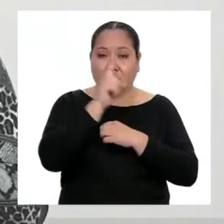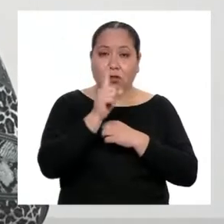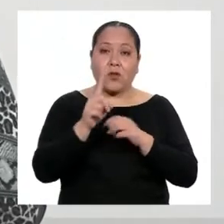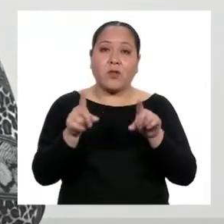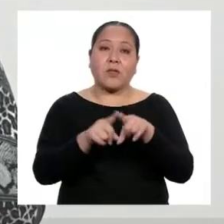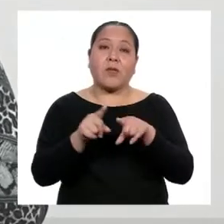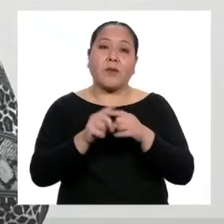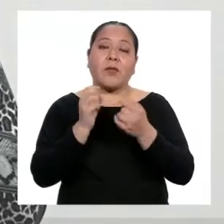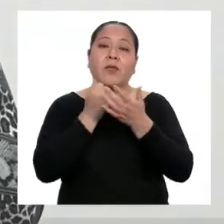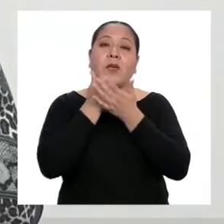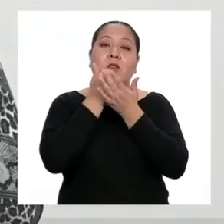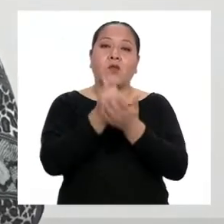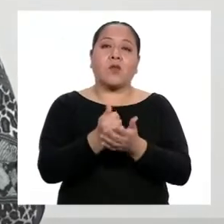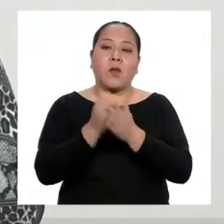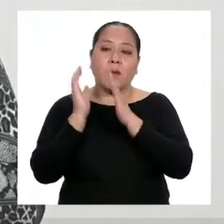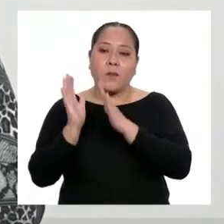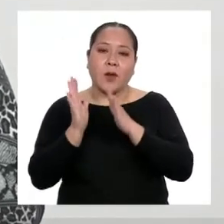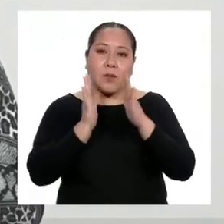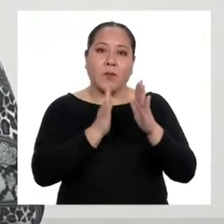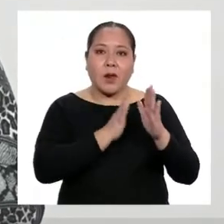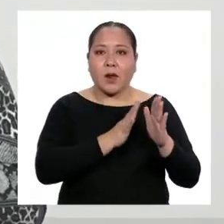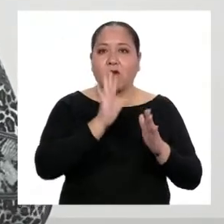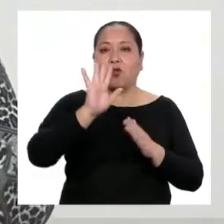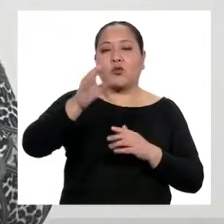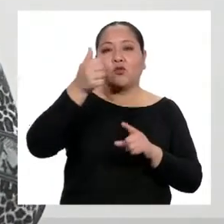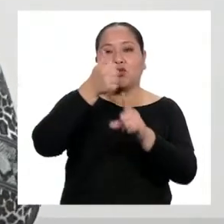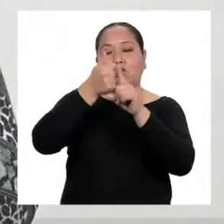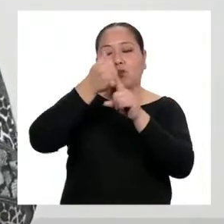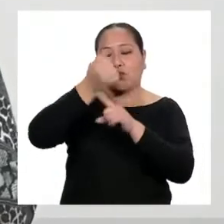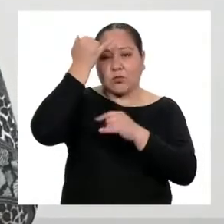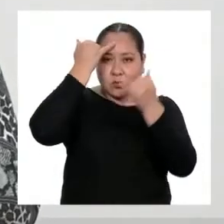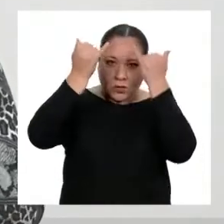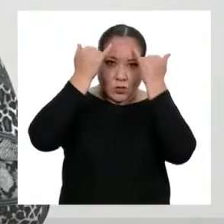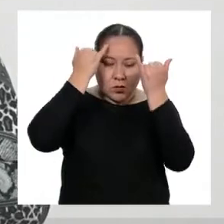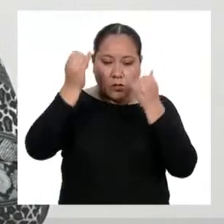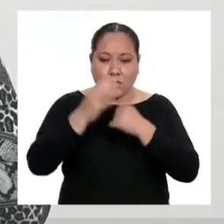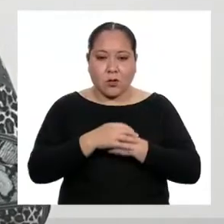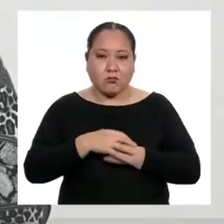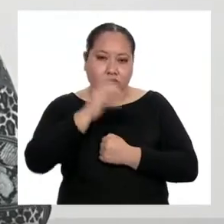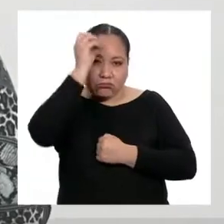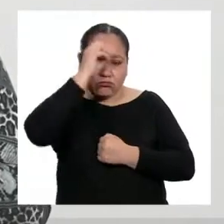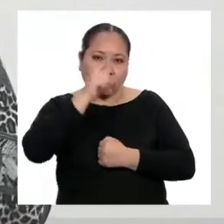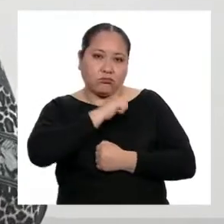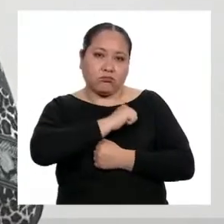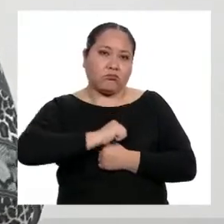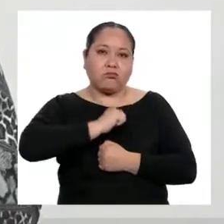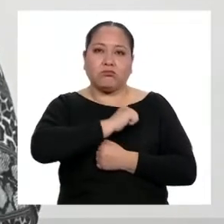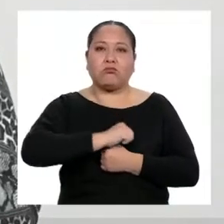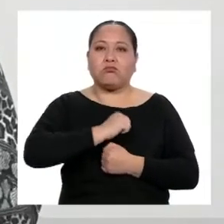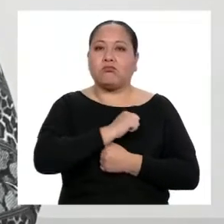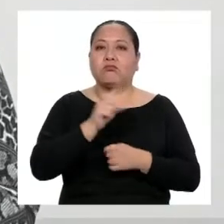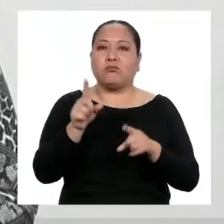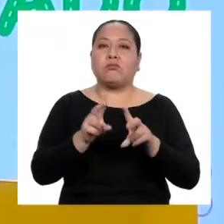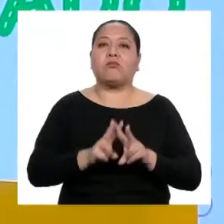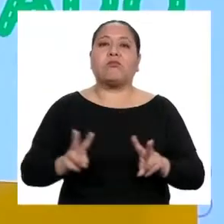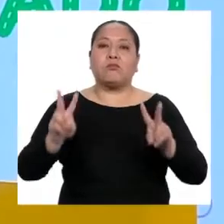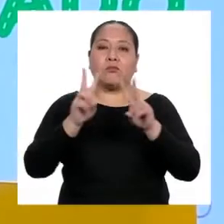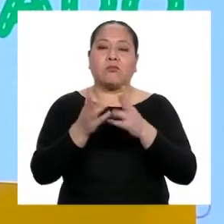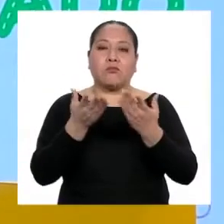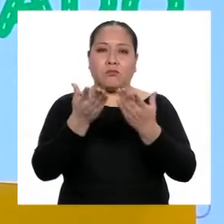que también te ayudan a elaborar tus propias ideas, puntos de vista, actitudes y valores.